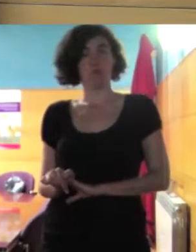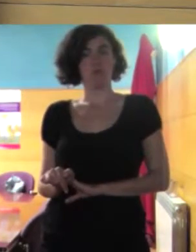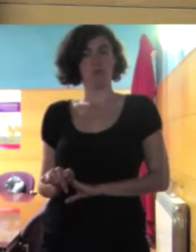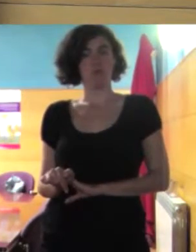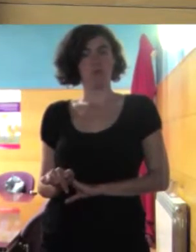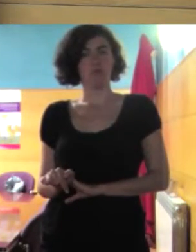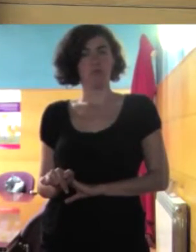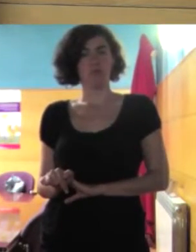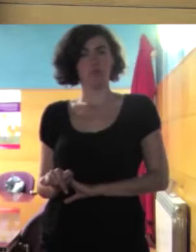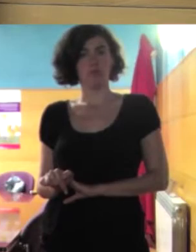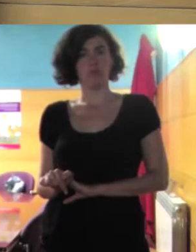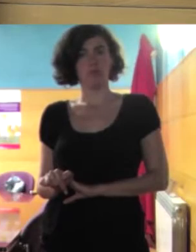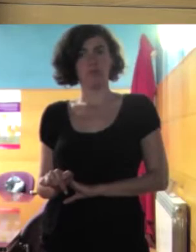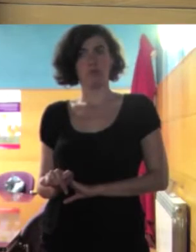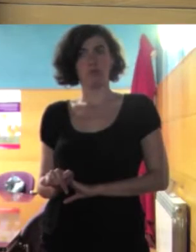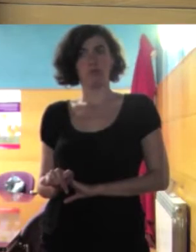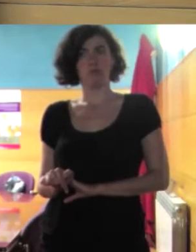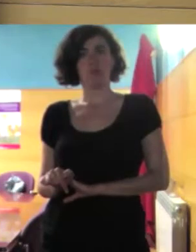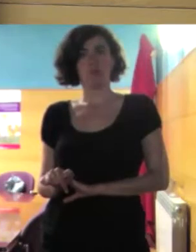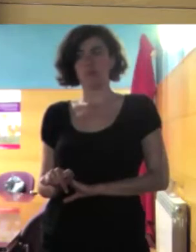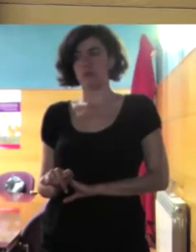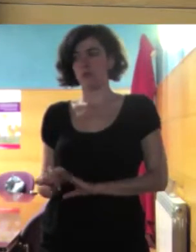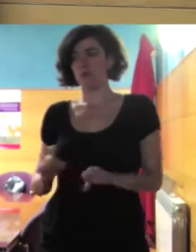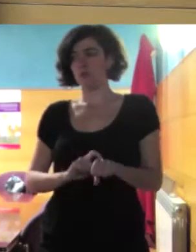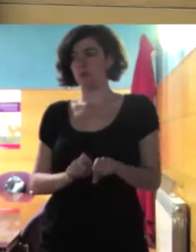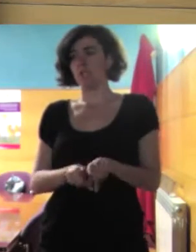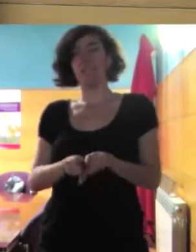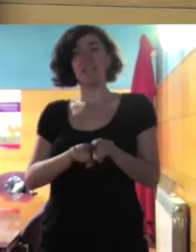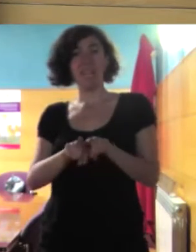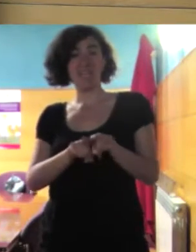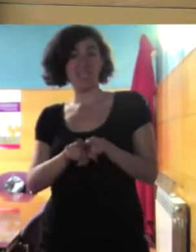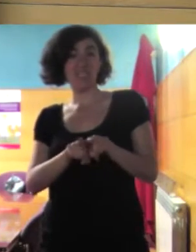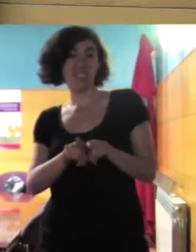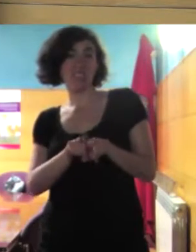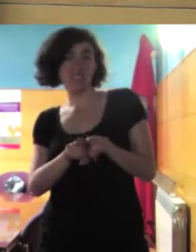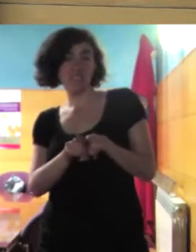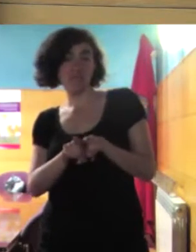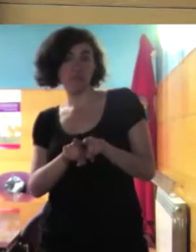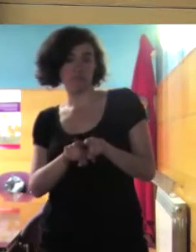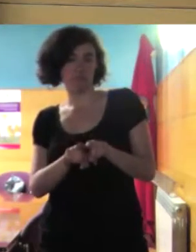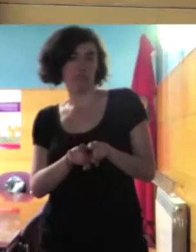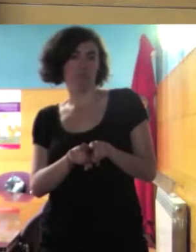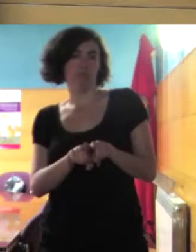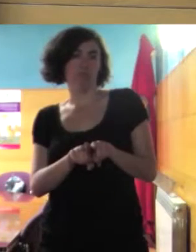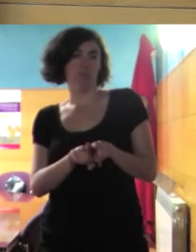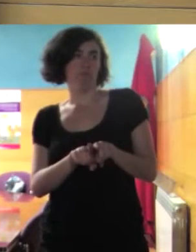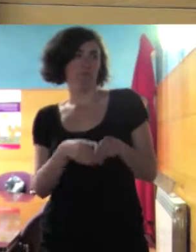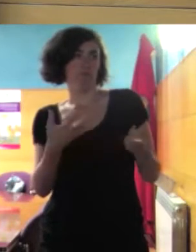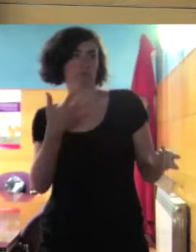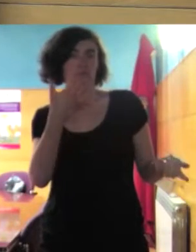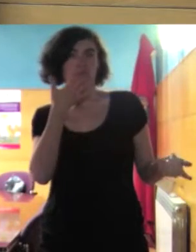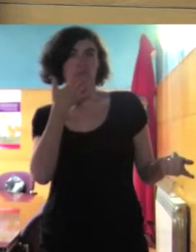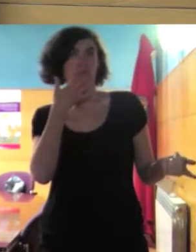tenemos crítica yo escucho a una persona que viene de allí de